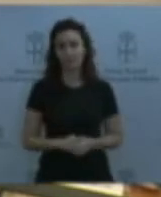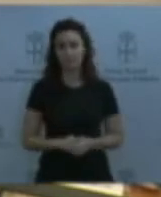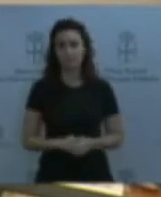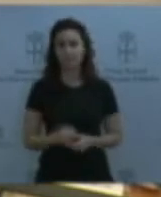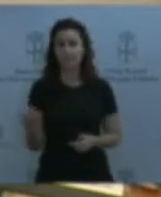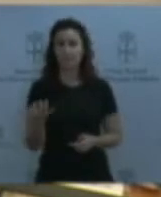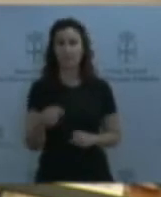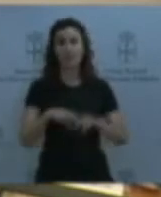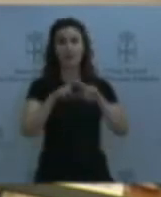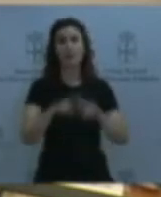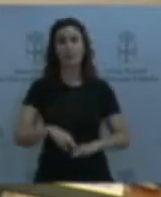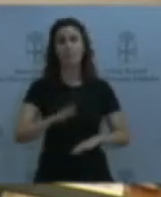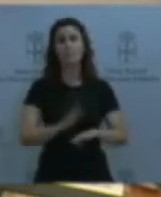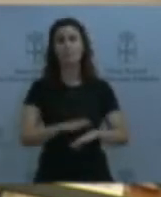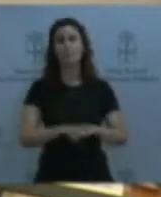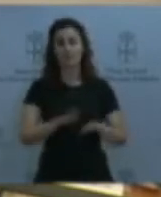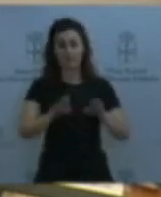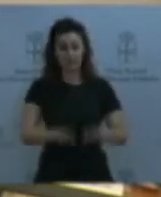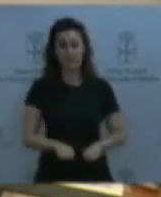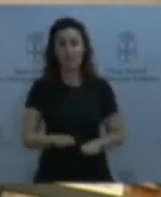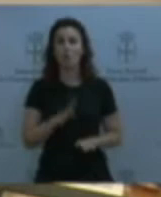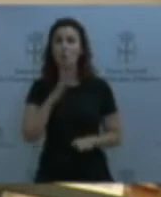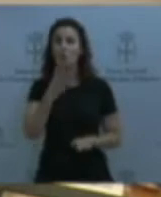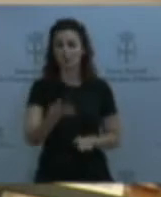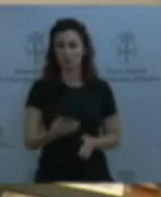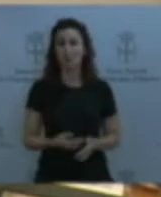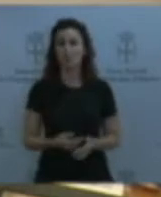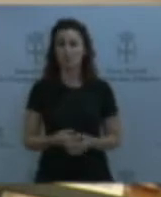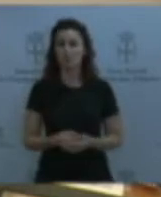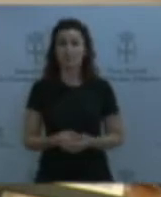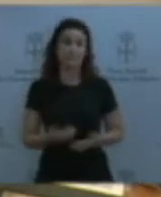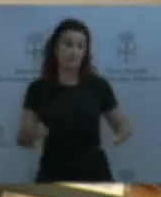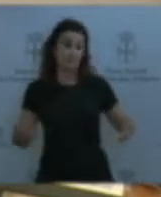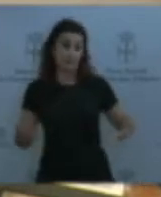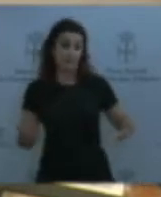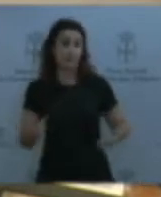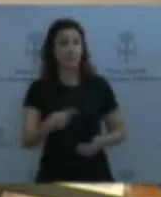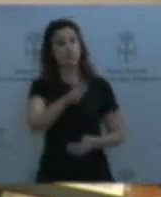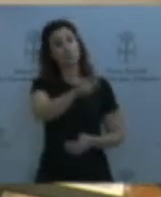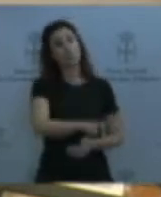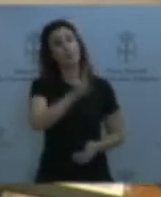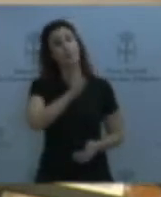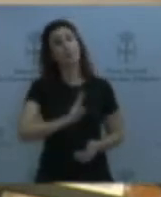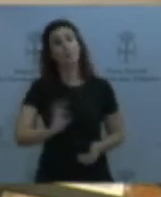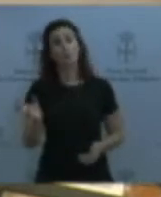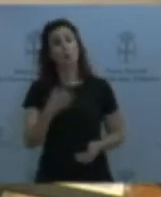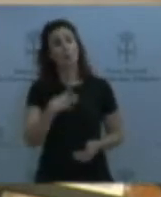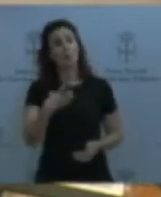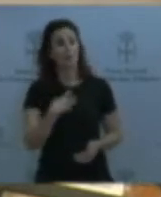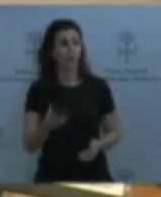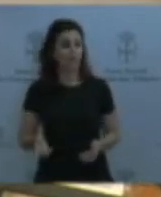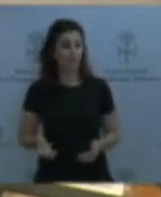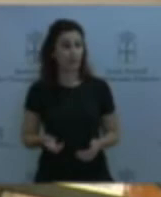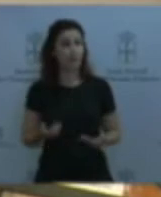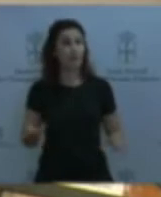Tendríamos que saber exactamente. Ya, pero es que eso usted no puede decirlo alegremente, porque eso a lo mejor no es un problema. Eso a lo mejor